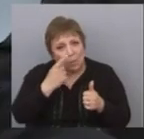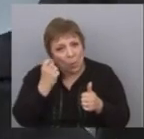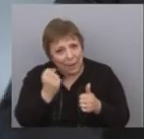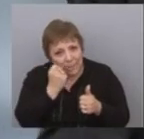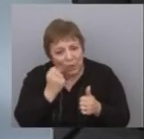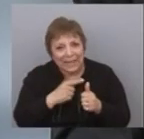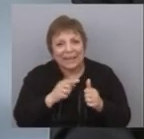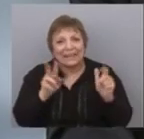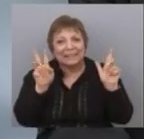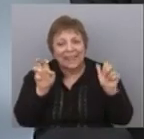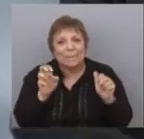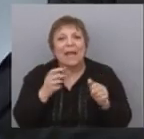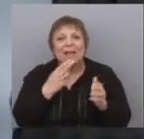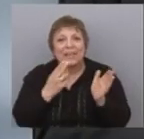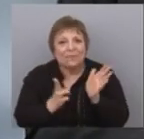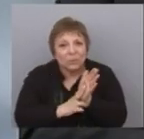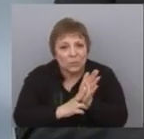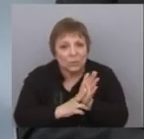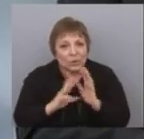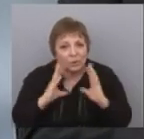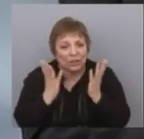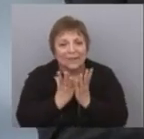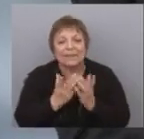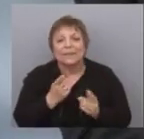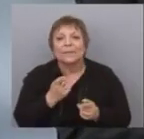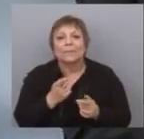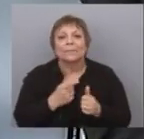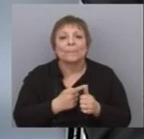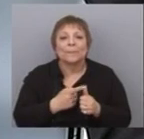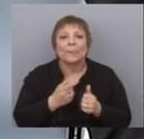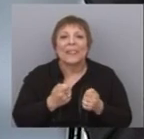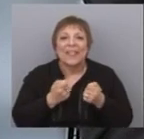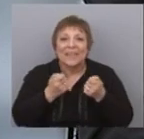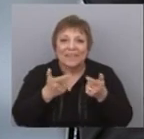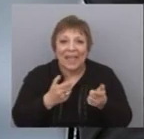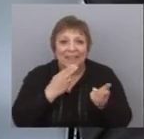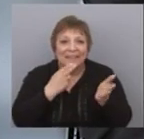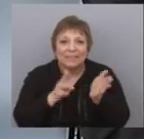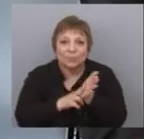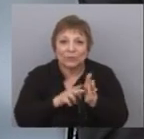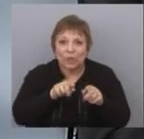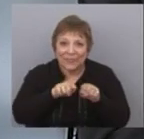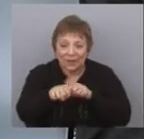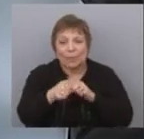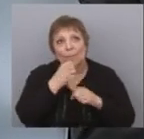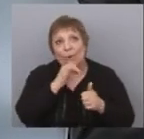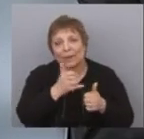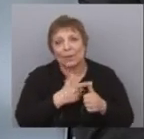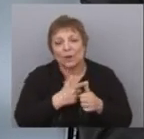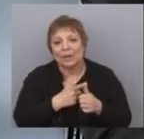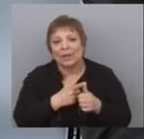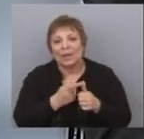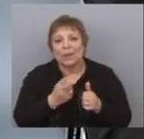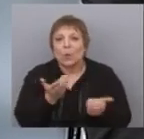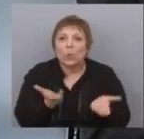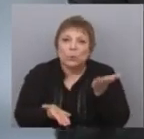Amplio, referido a lo fiscal y básicamente a lo tributario, es decir, fortalezcamos los impuestos directos, que son los impuestos que implican una